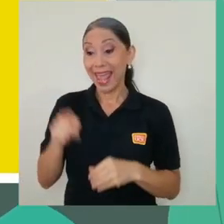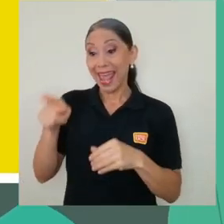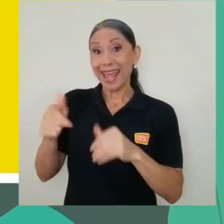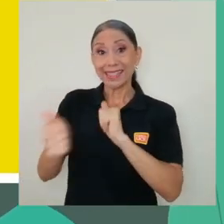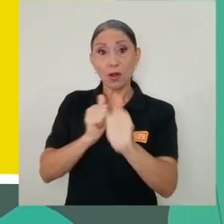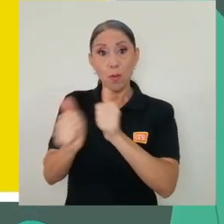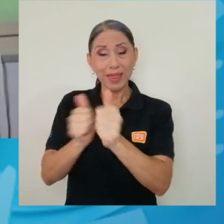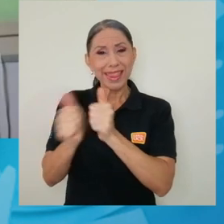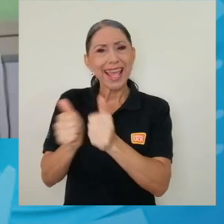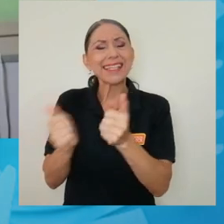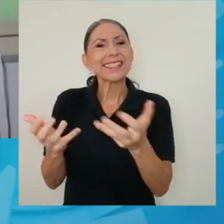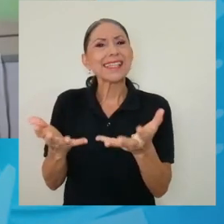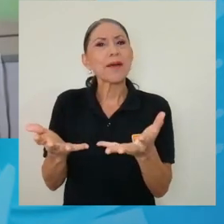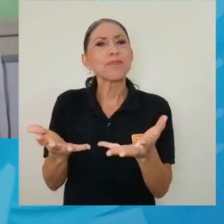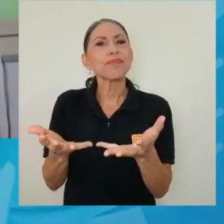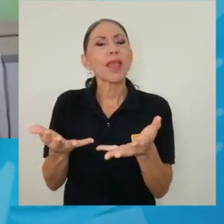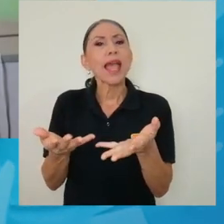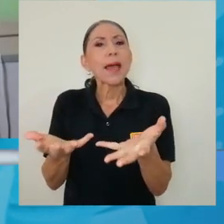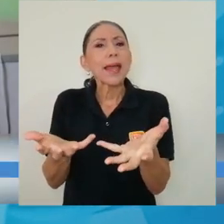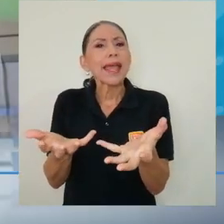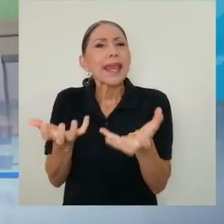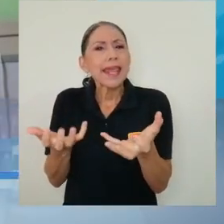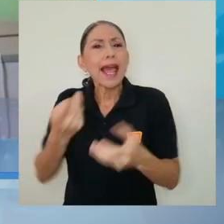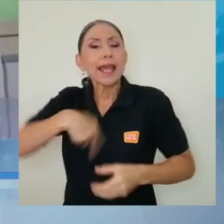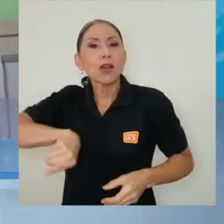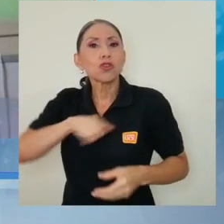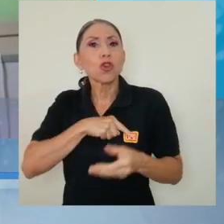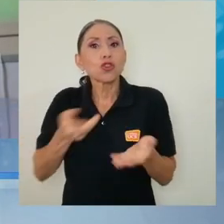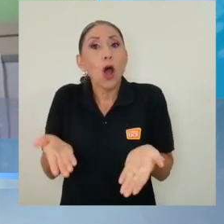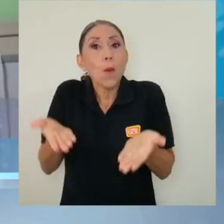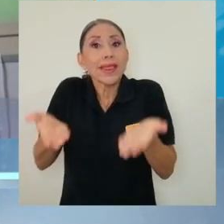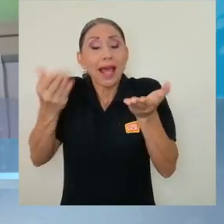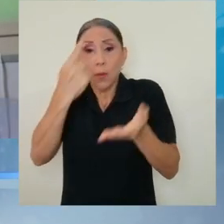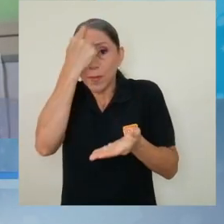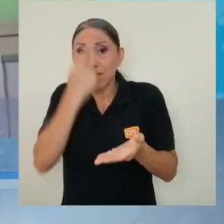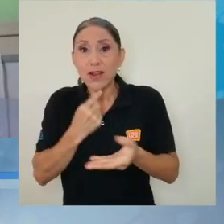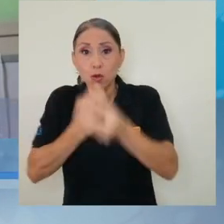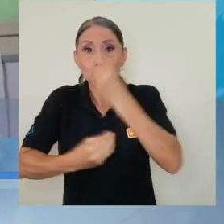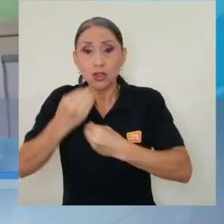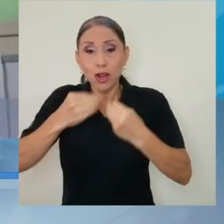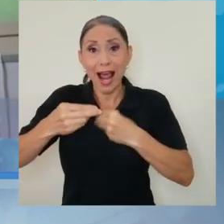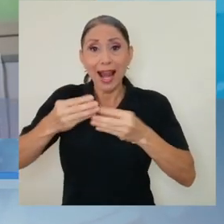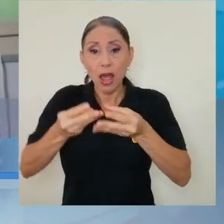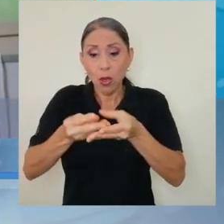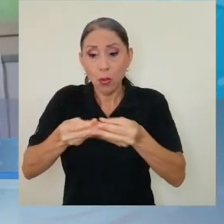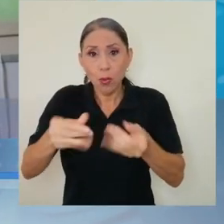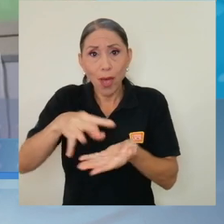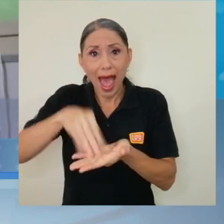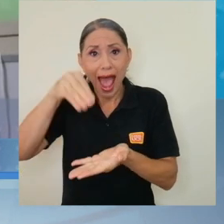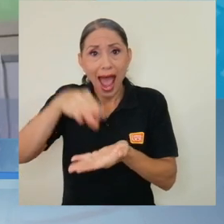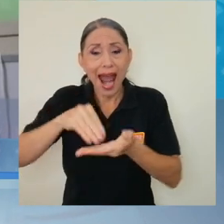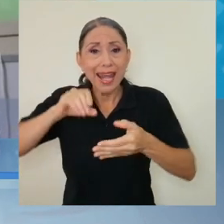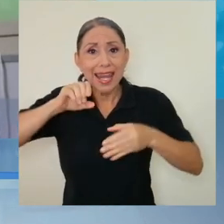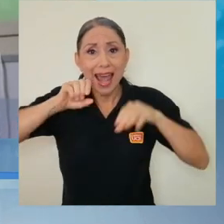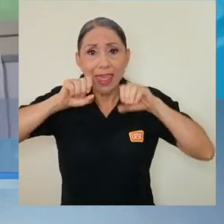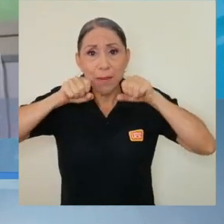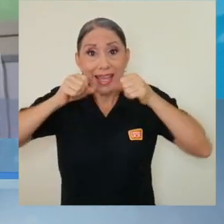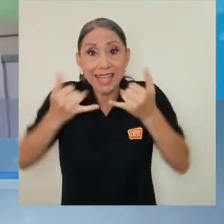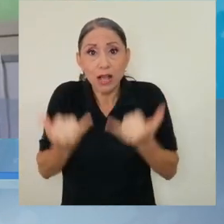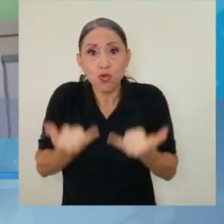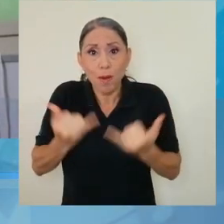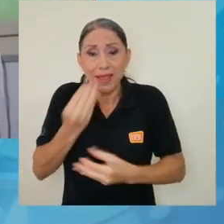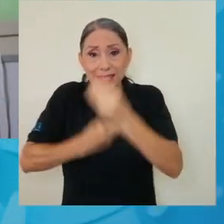pedía era aumentar el perfil nutricional de la harina de maíz que se consume actualmente en el este de África.